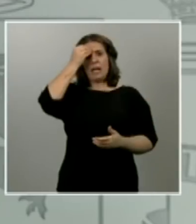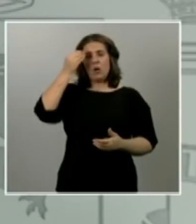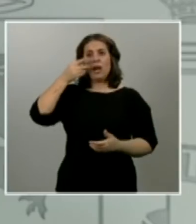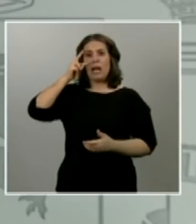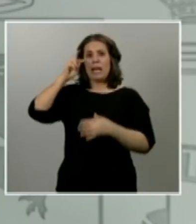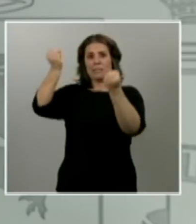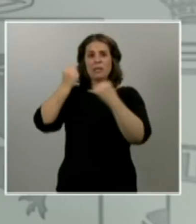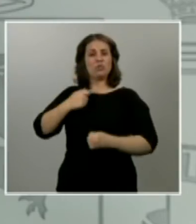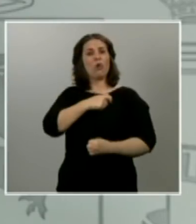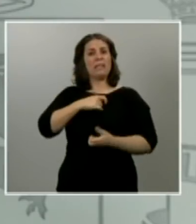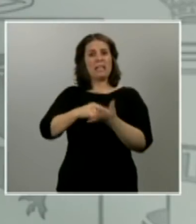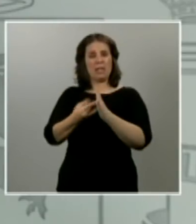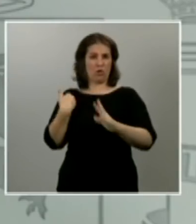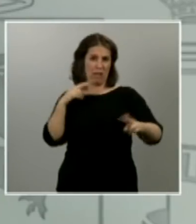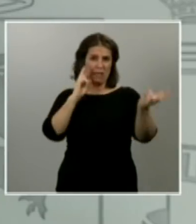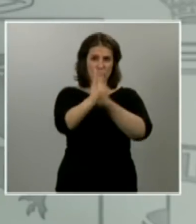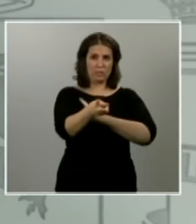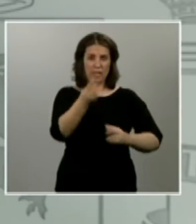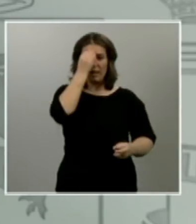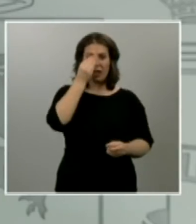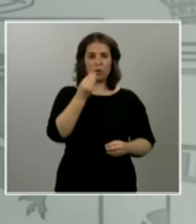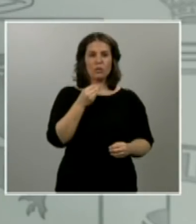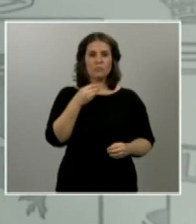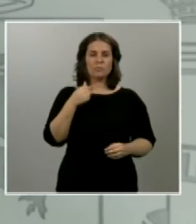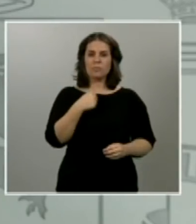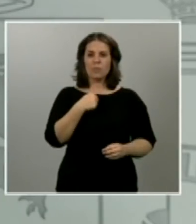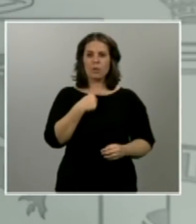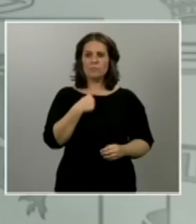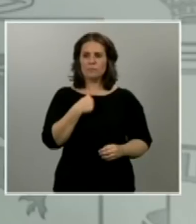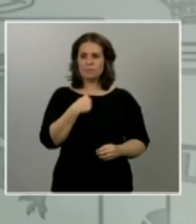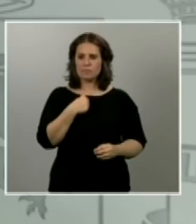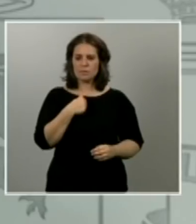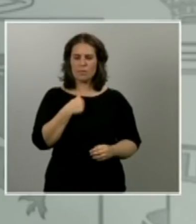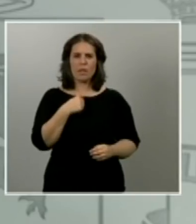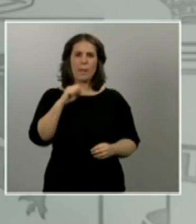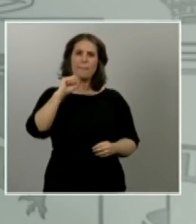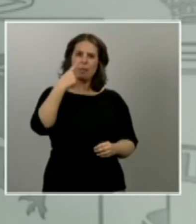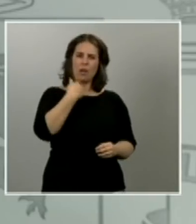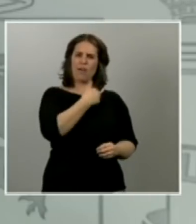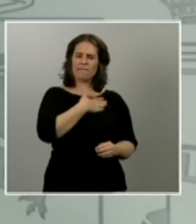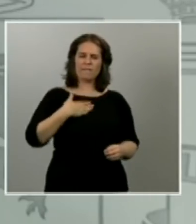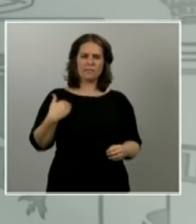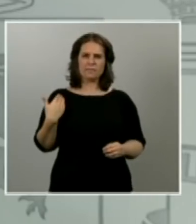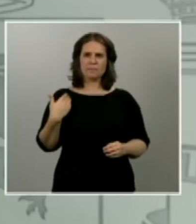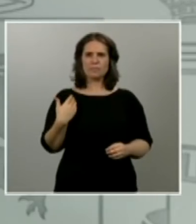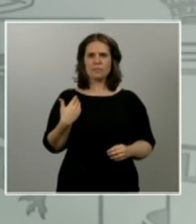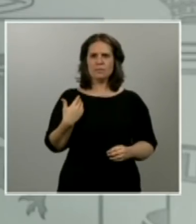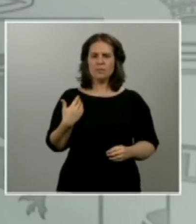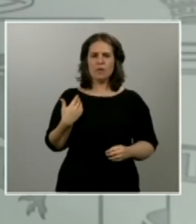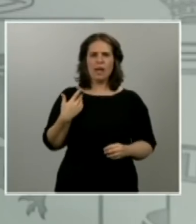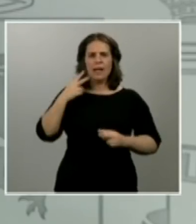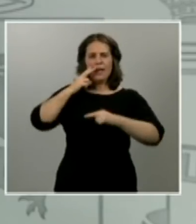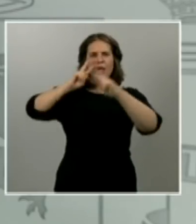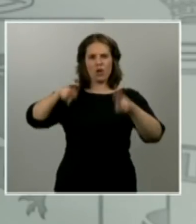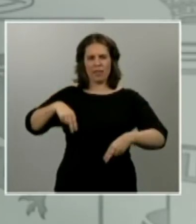técnico yo quiero primero primero reconocer el trabajo que ha hecho el gobierno de España